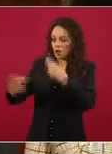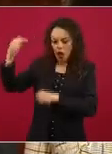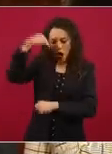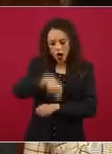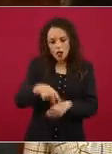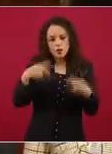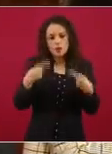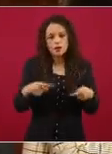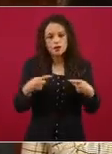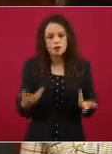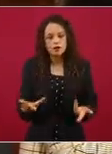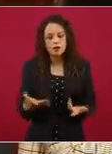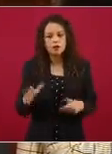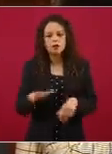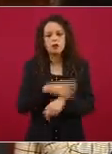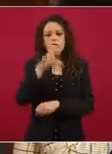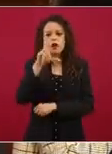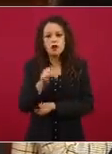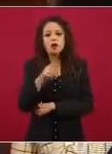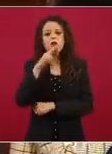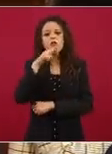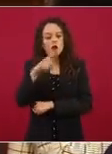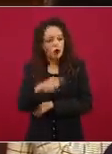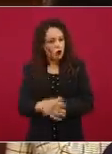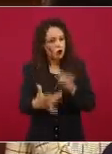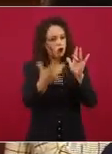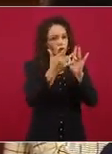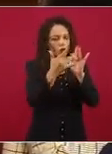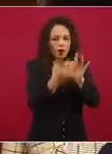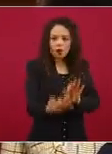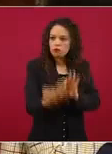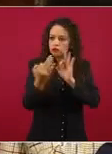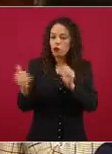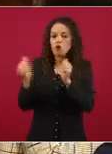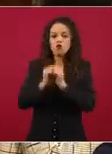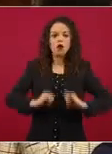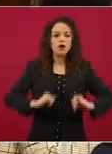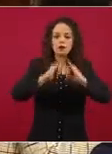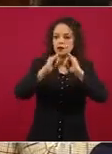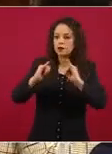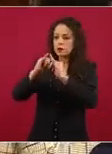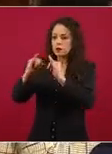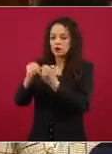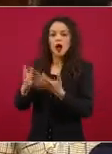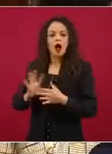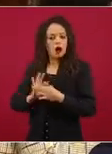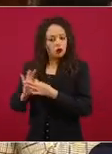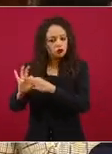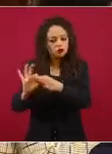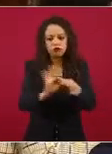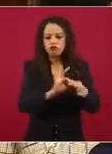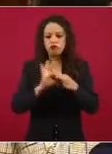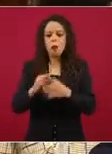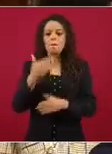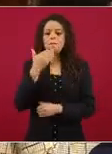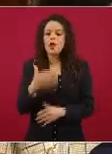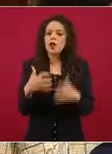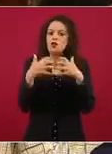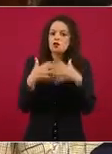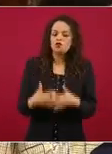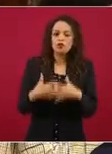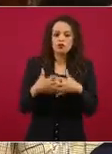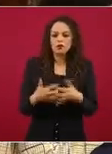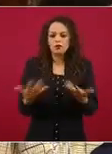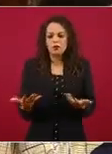sea, por qué no llamar a las instituciones, por qué no funcionar, hacer que funcionen bien y no